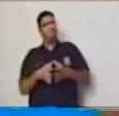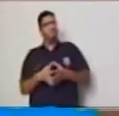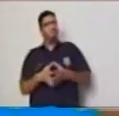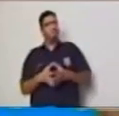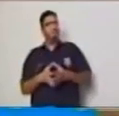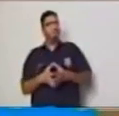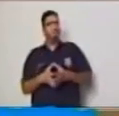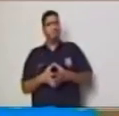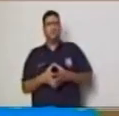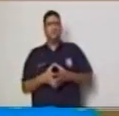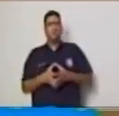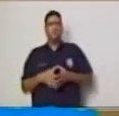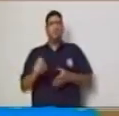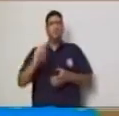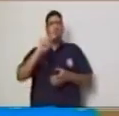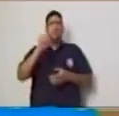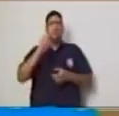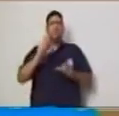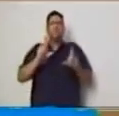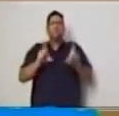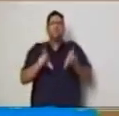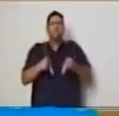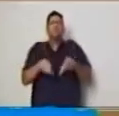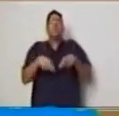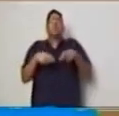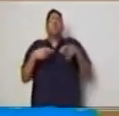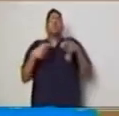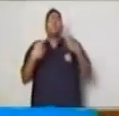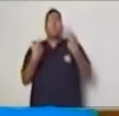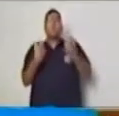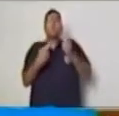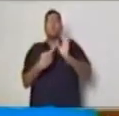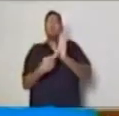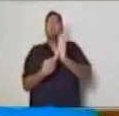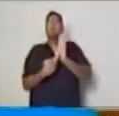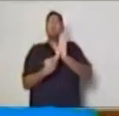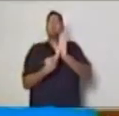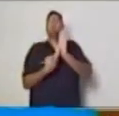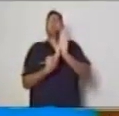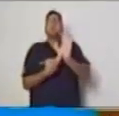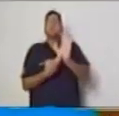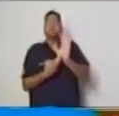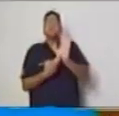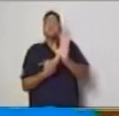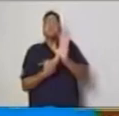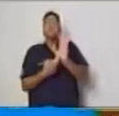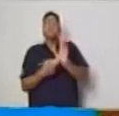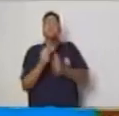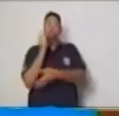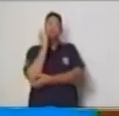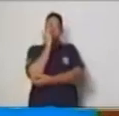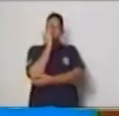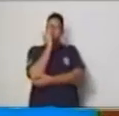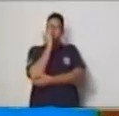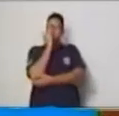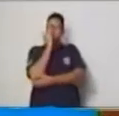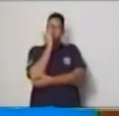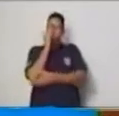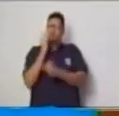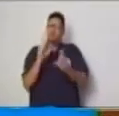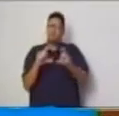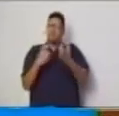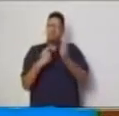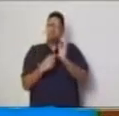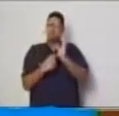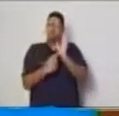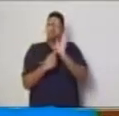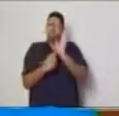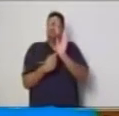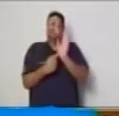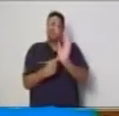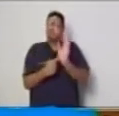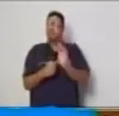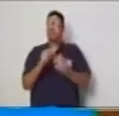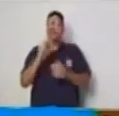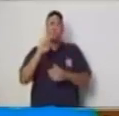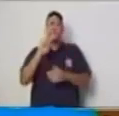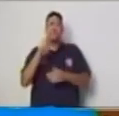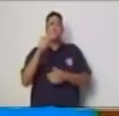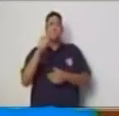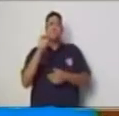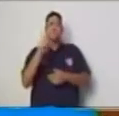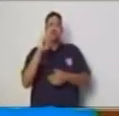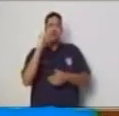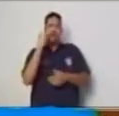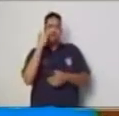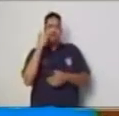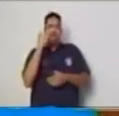¿Cómo se representa? ¿Cómo se representa una variable? Para representar